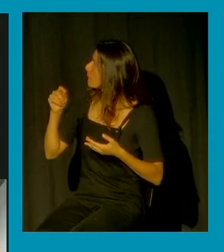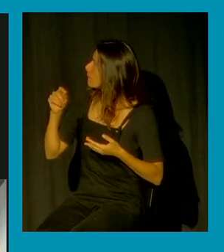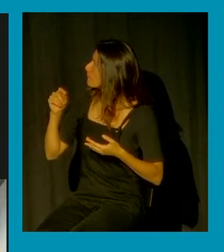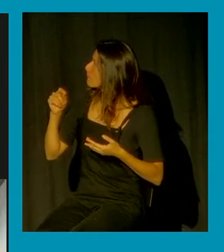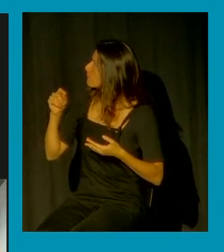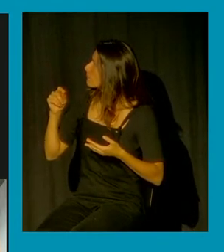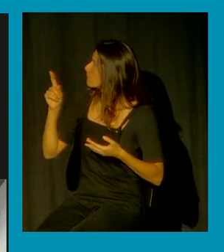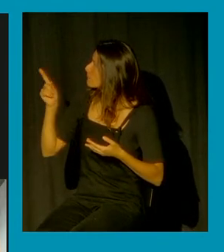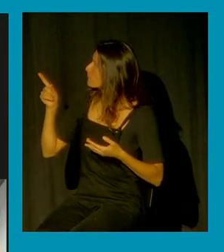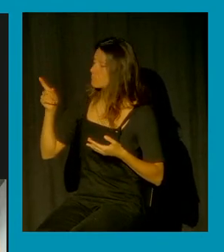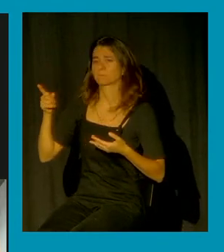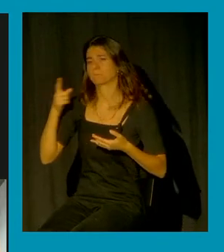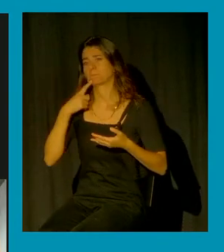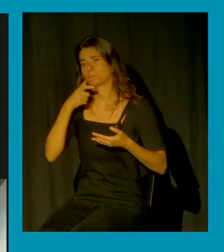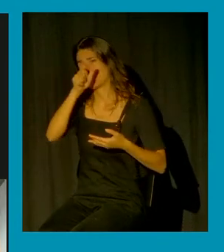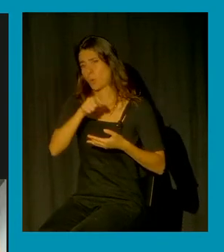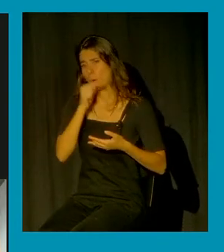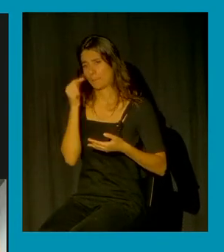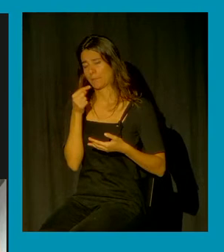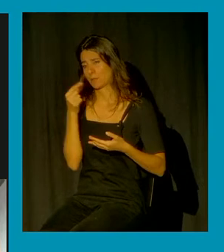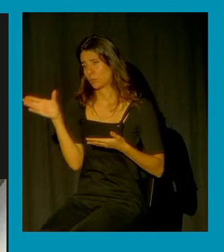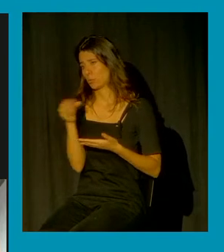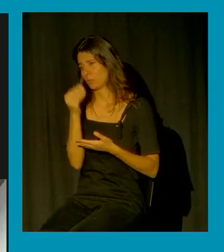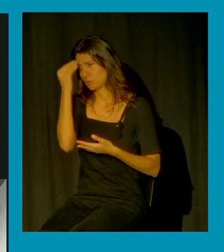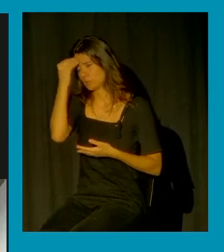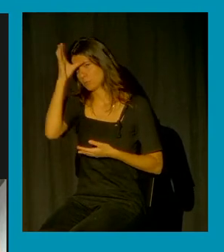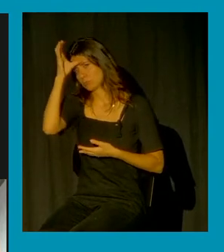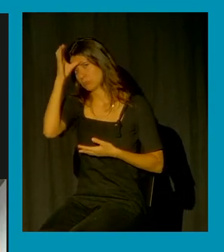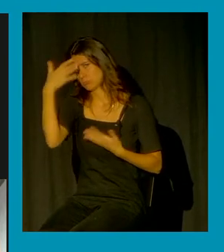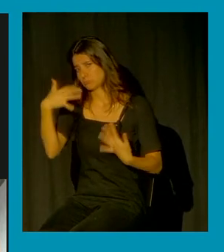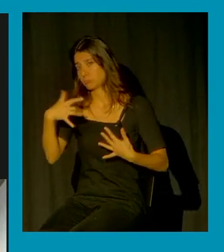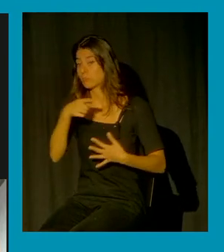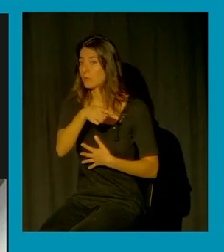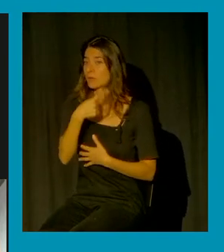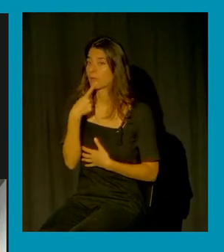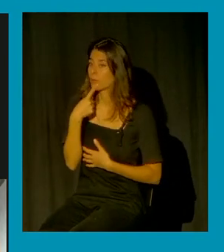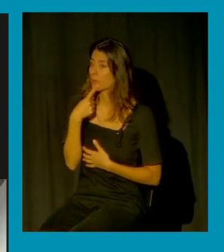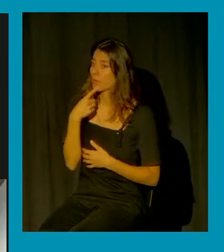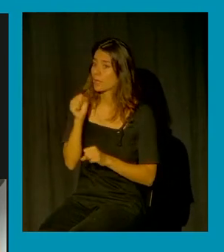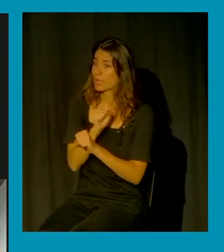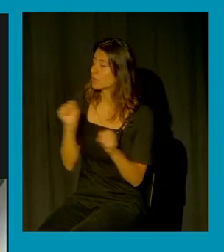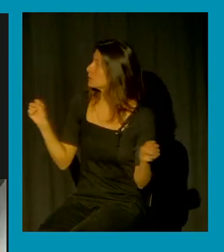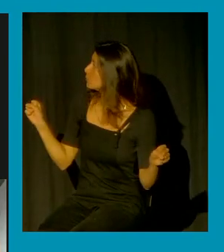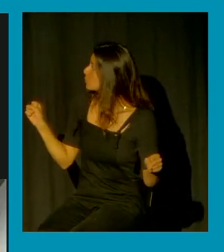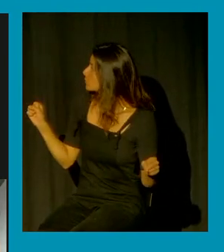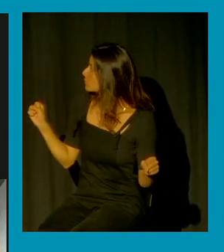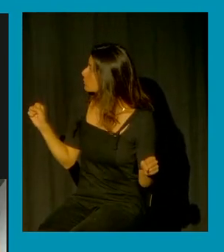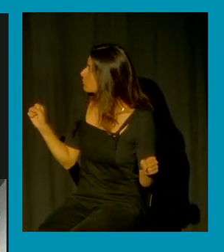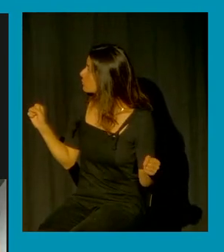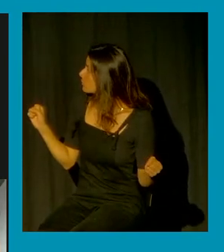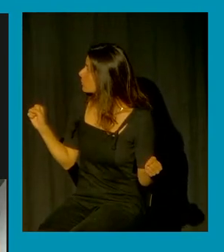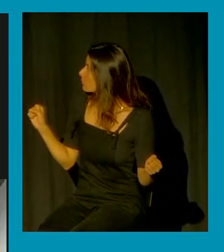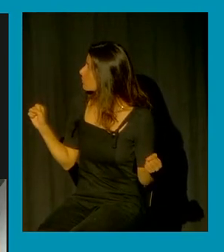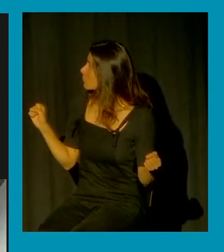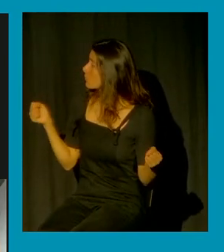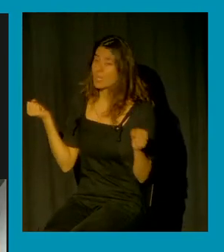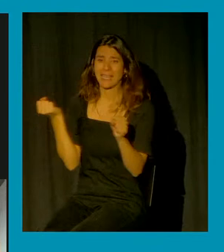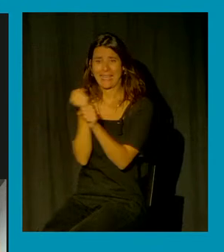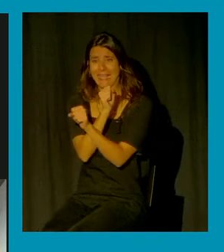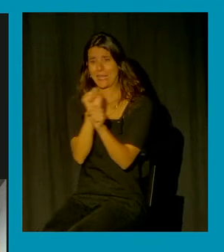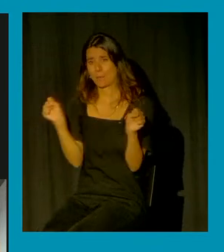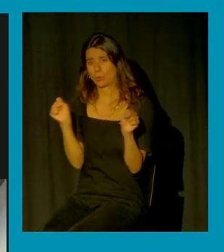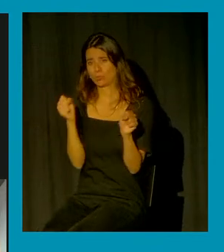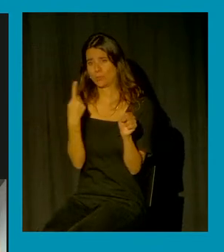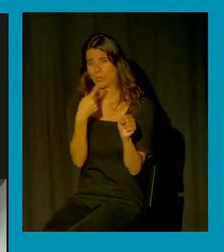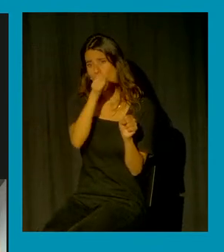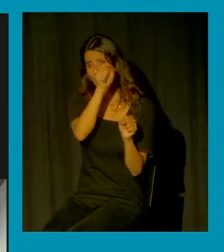un intelectual y dice es imposible que un hombre no eyacule dentro de una mujer porque lo diga una ley bueno un hombre no va a no eyacular dentro de